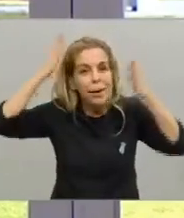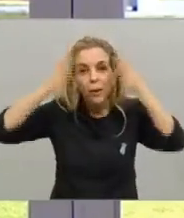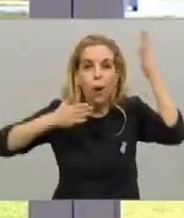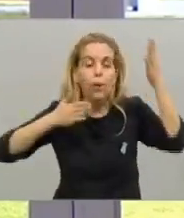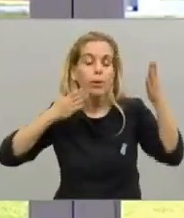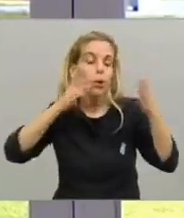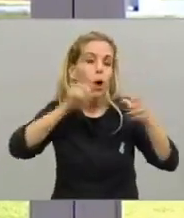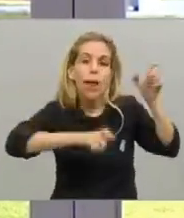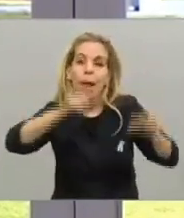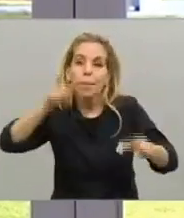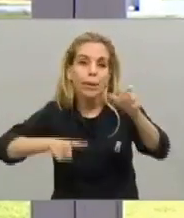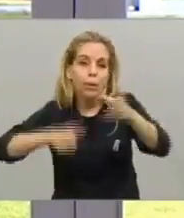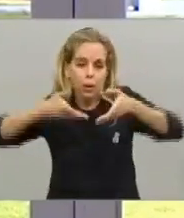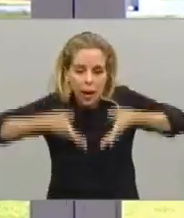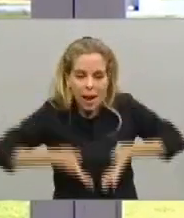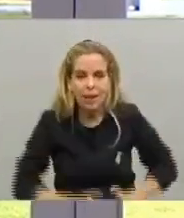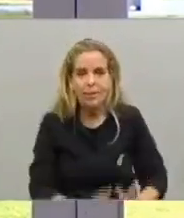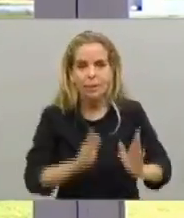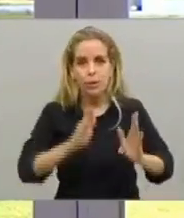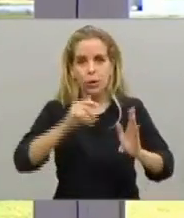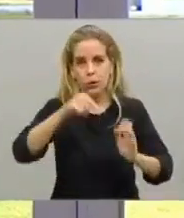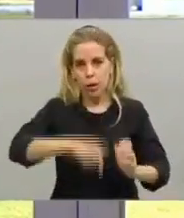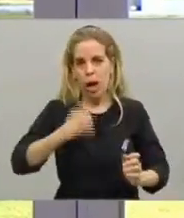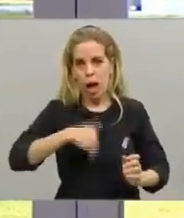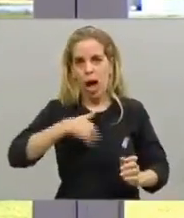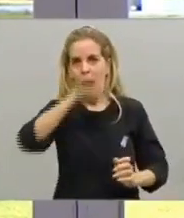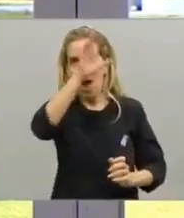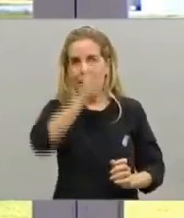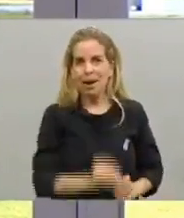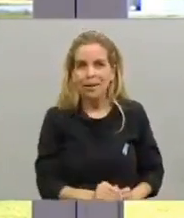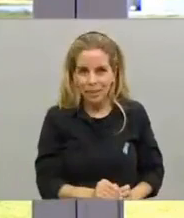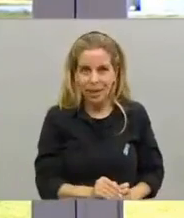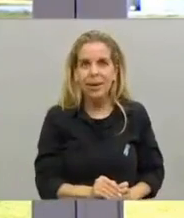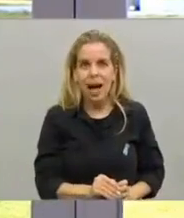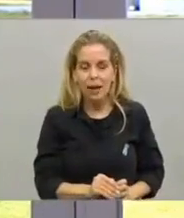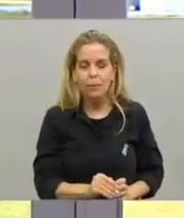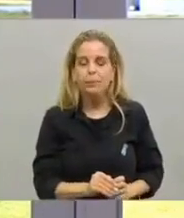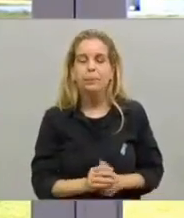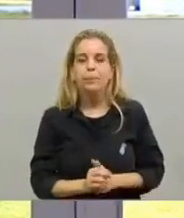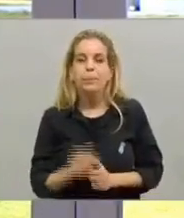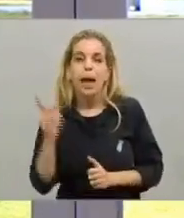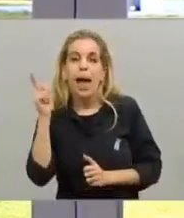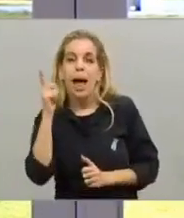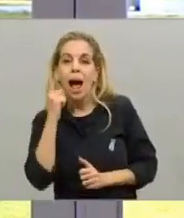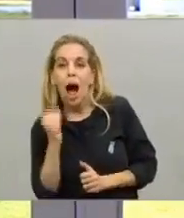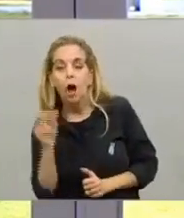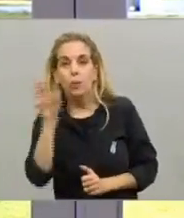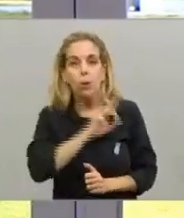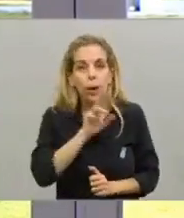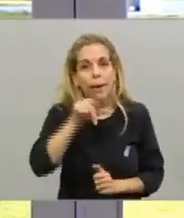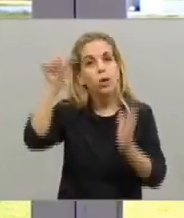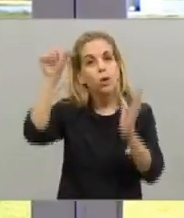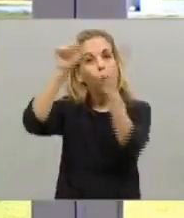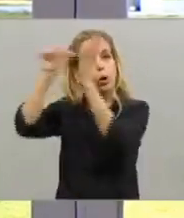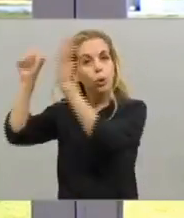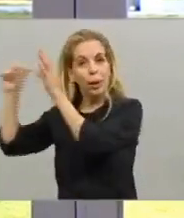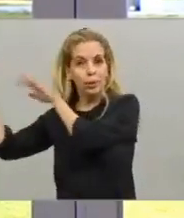los que nacimos en esta tierra y las y los que llegaron aquí a poblarla.